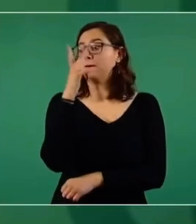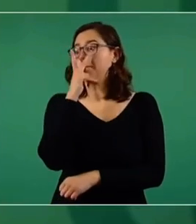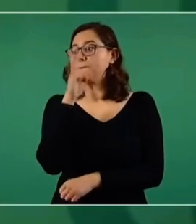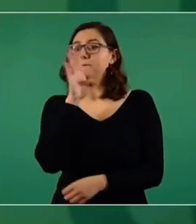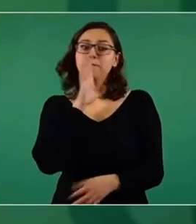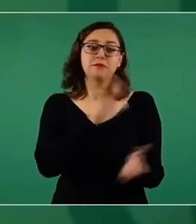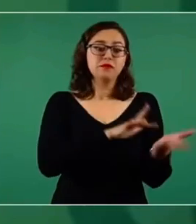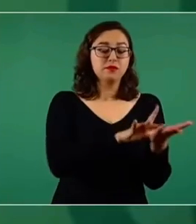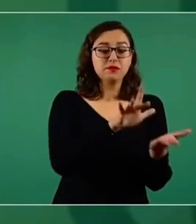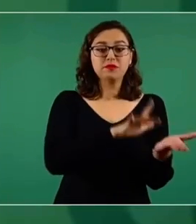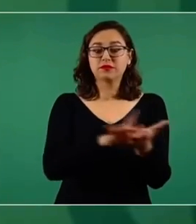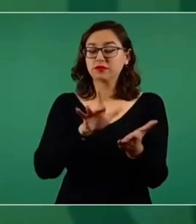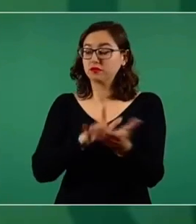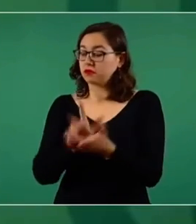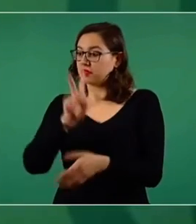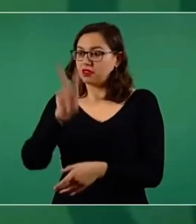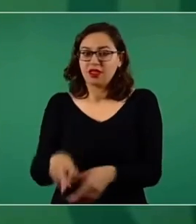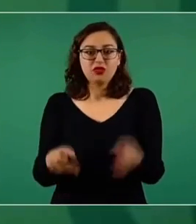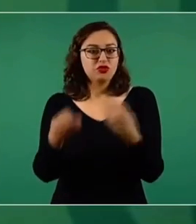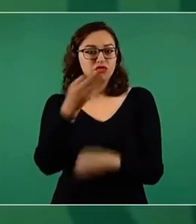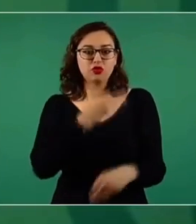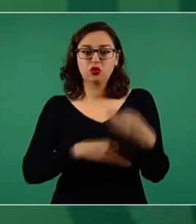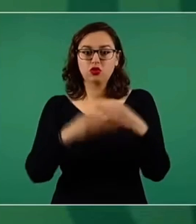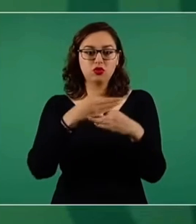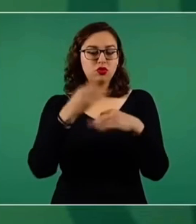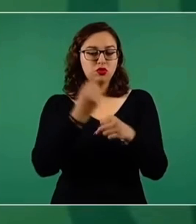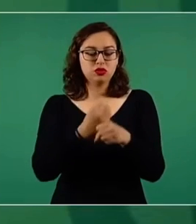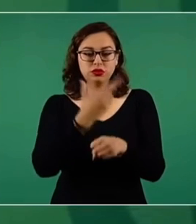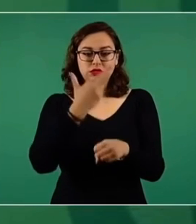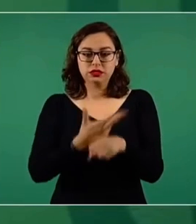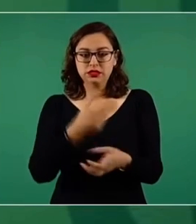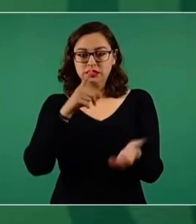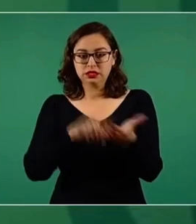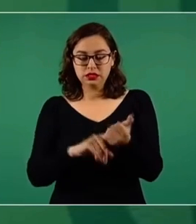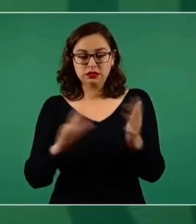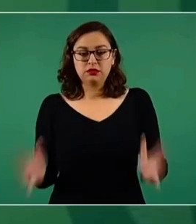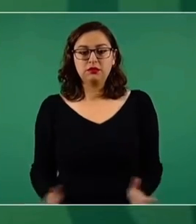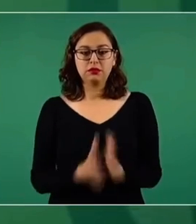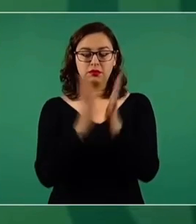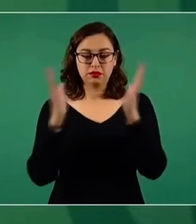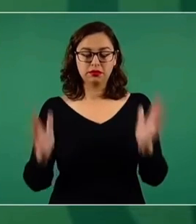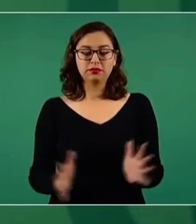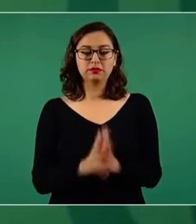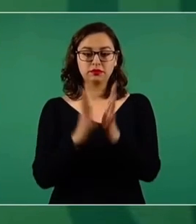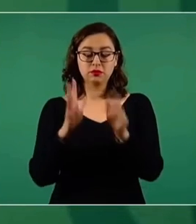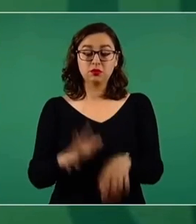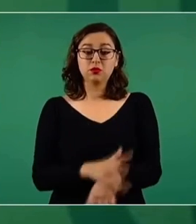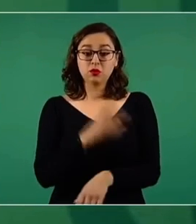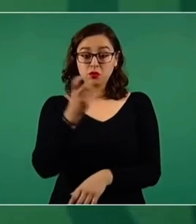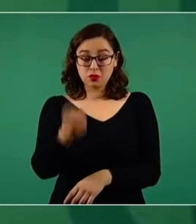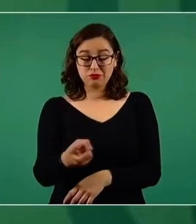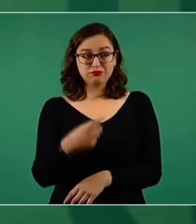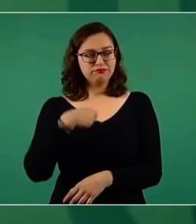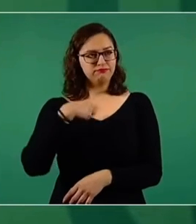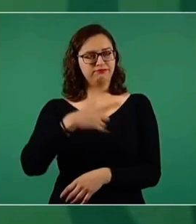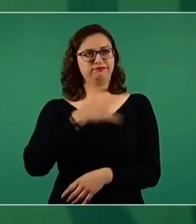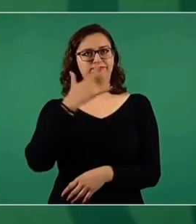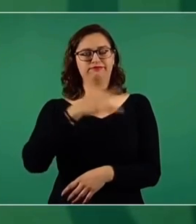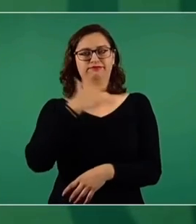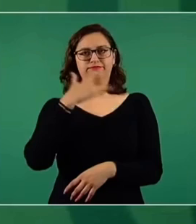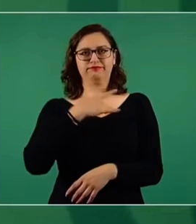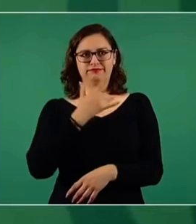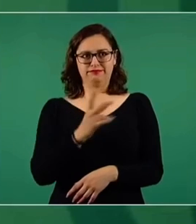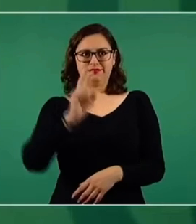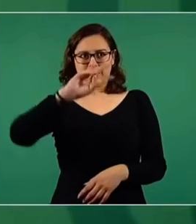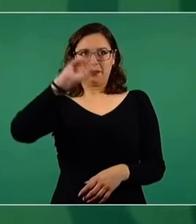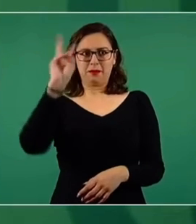al compromiso que tienen todos y cada una de las secretarías que integran este gobierno. Por lo tanto, efectivamente, algo que